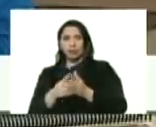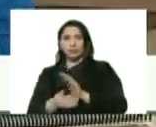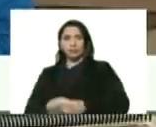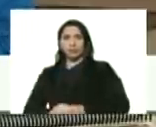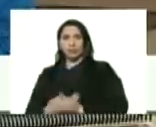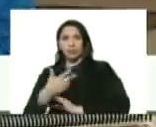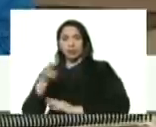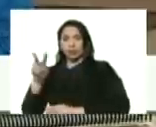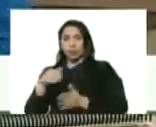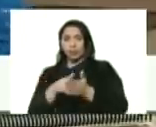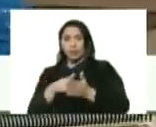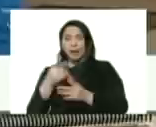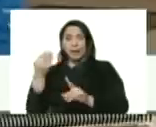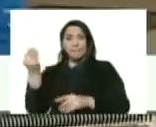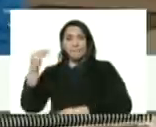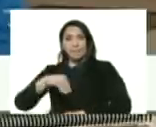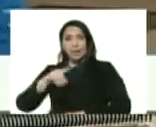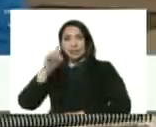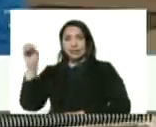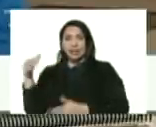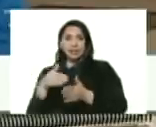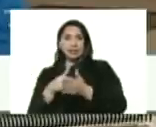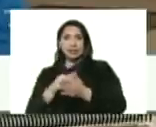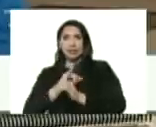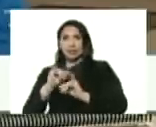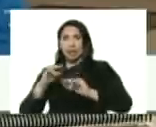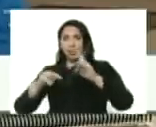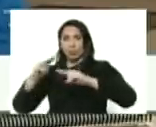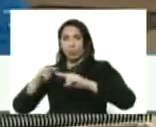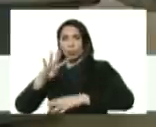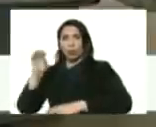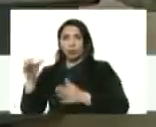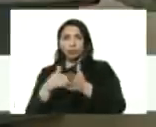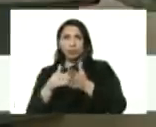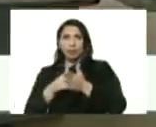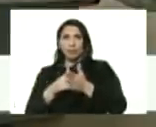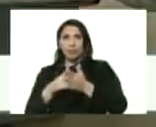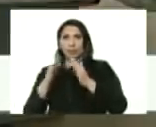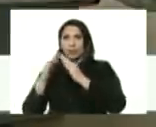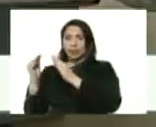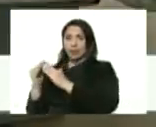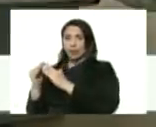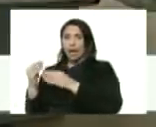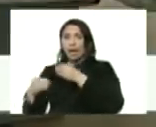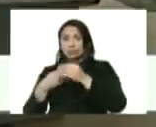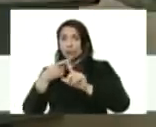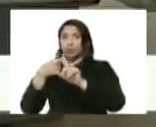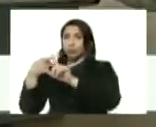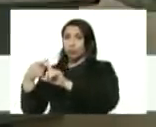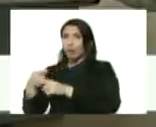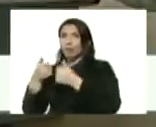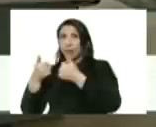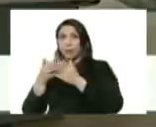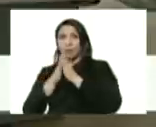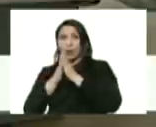32.000 más las 100 que ya hemos construido hasta ahora son las 400.000 viviendas vamos a hacer bien la suma Jorge Rodríguez